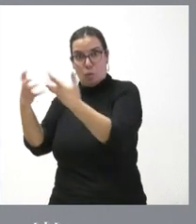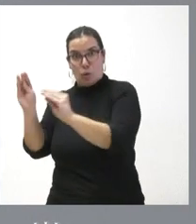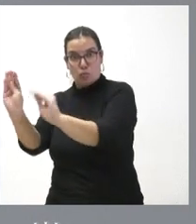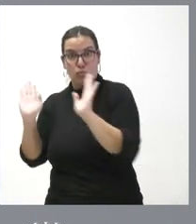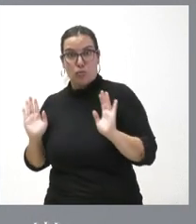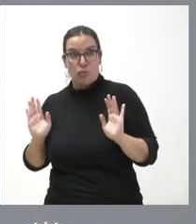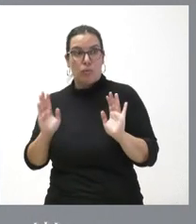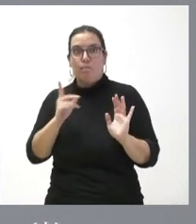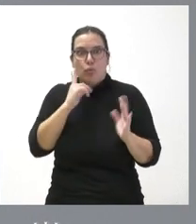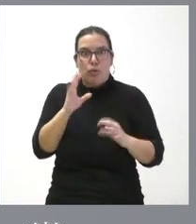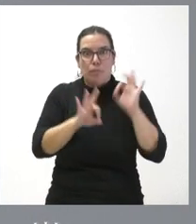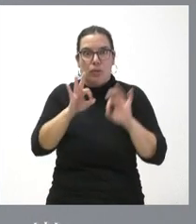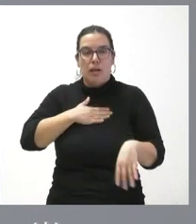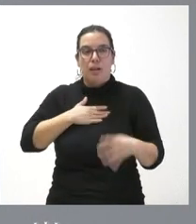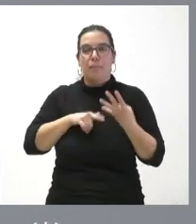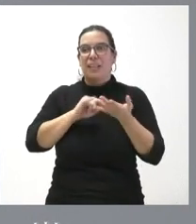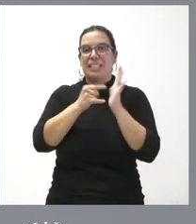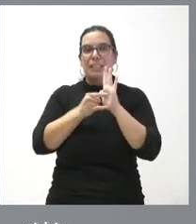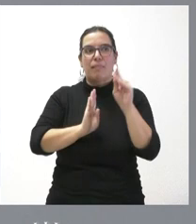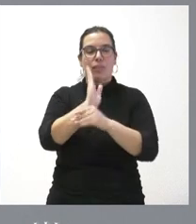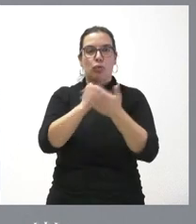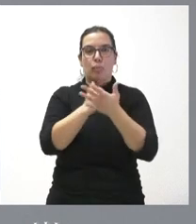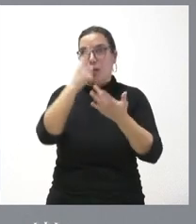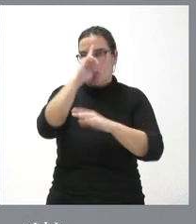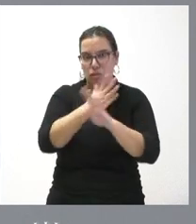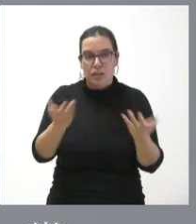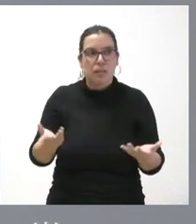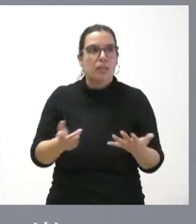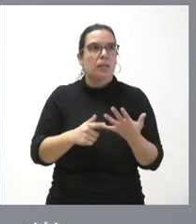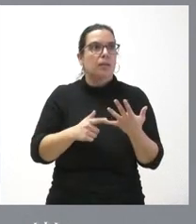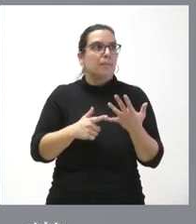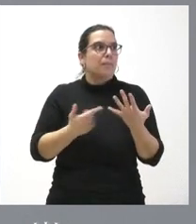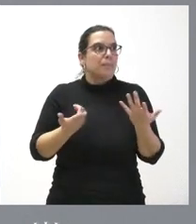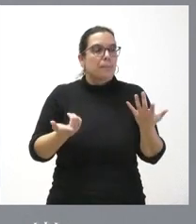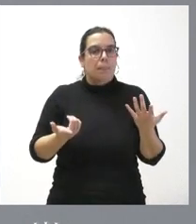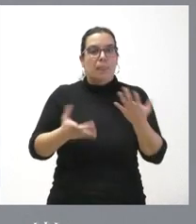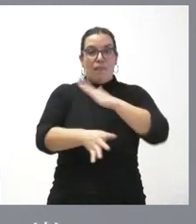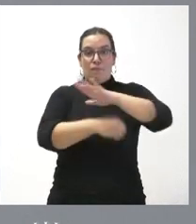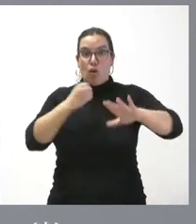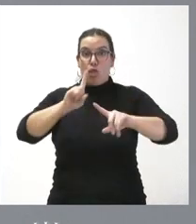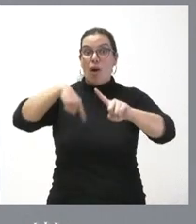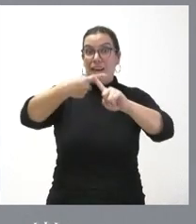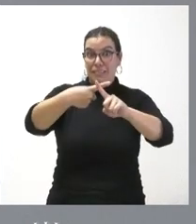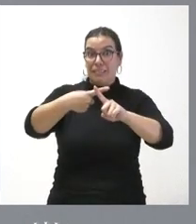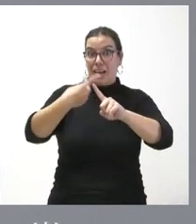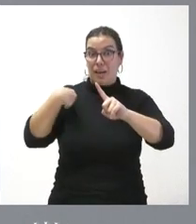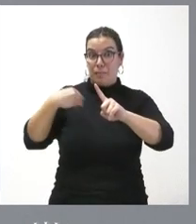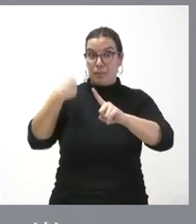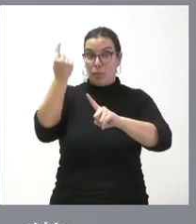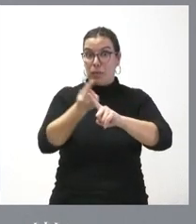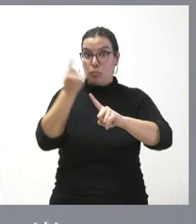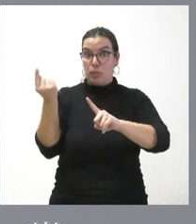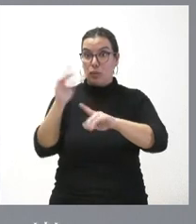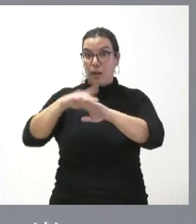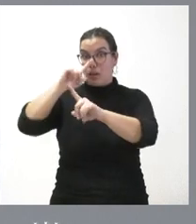parte nos va a corresponder del sistema de financiación autonómica? ¿qué parte nos va a corresponder de ese fondo extra del que se habla en los presupuestos del